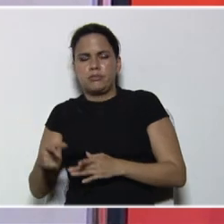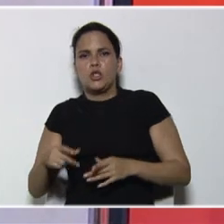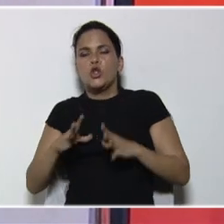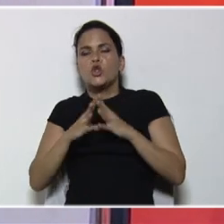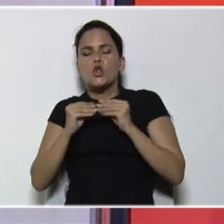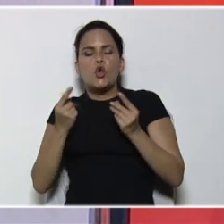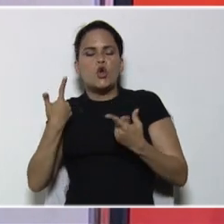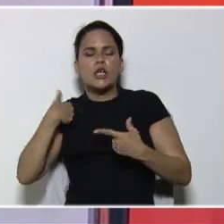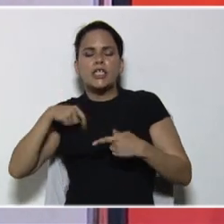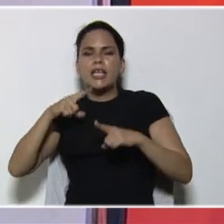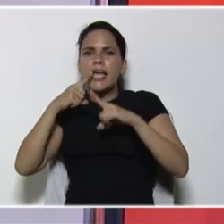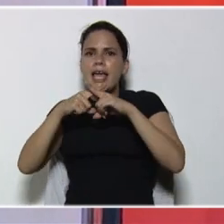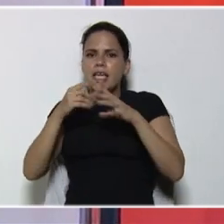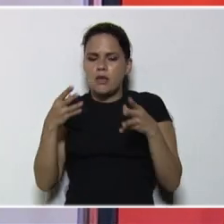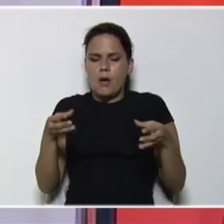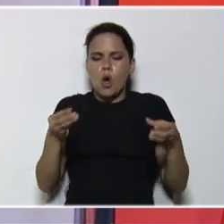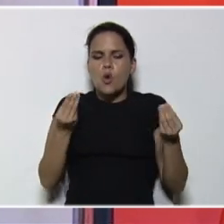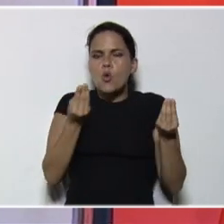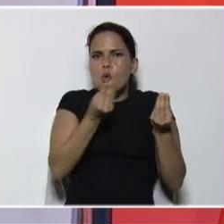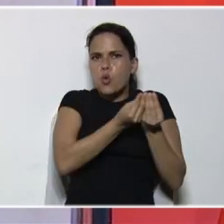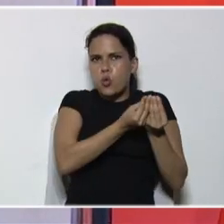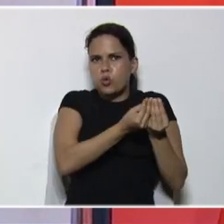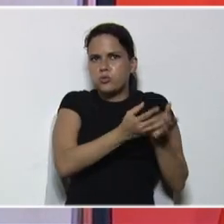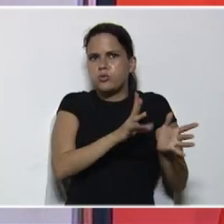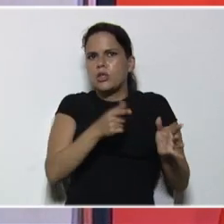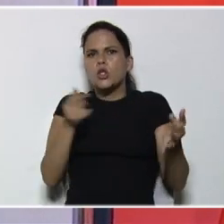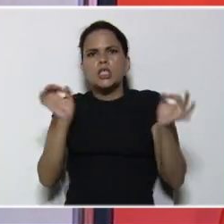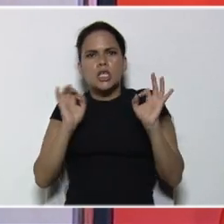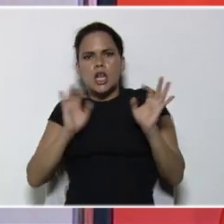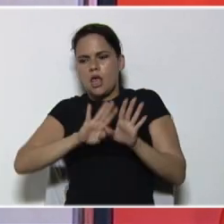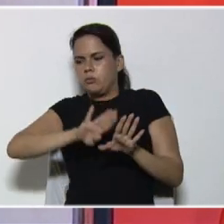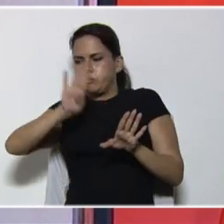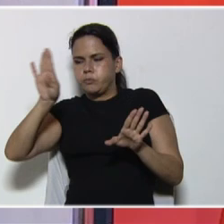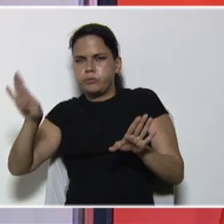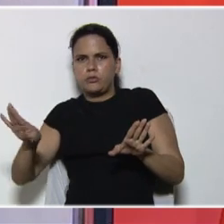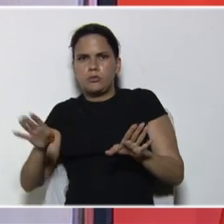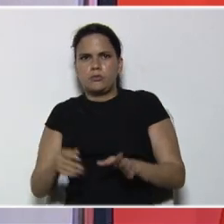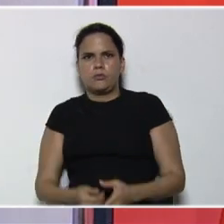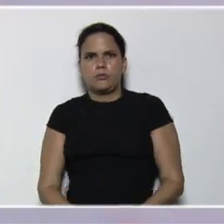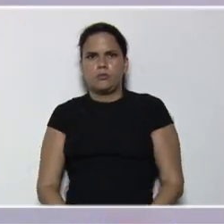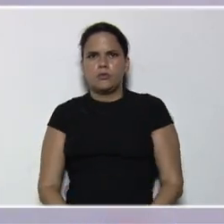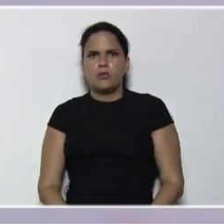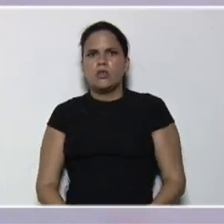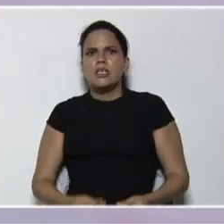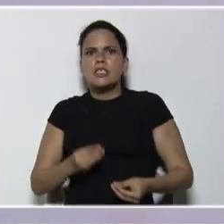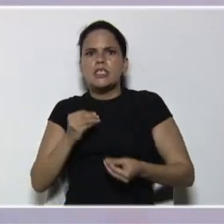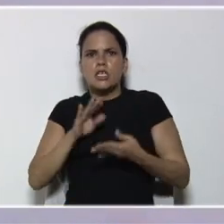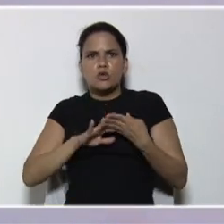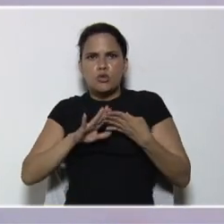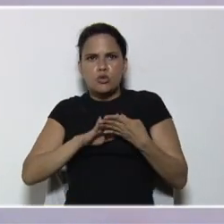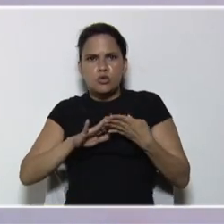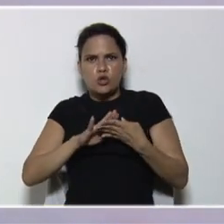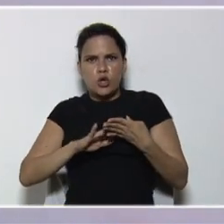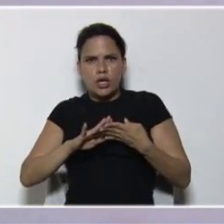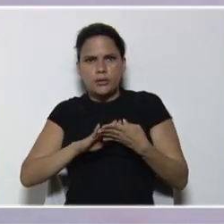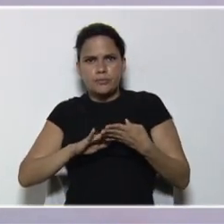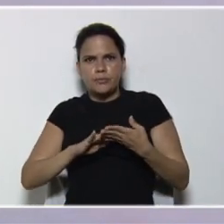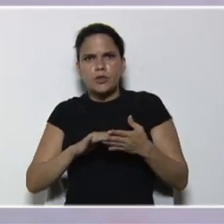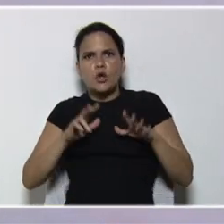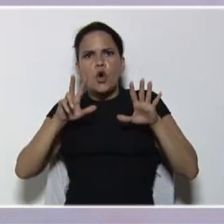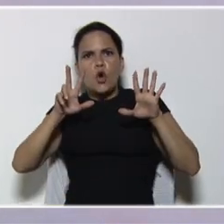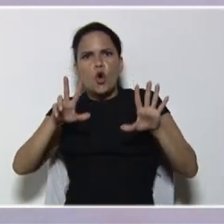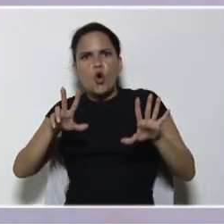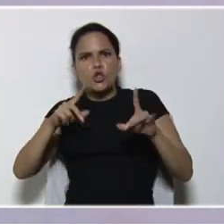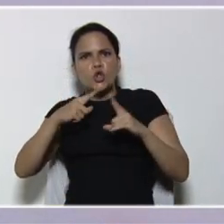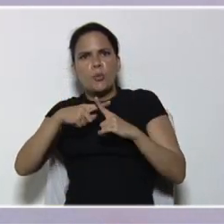Positivo. Bien. Hacemos esta diferencia, nos queda 3x, y recordemos que la